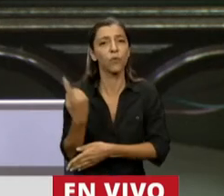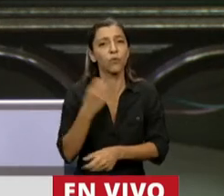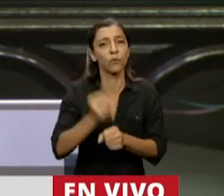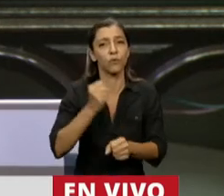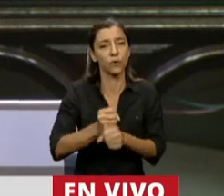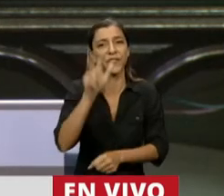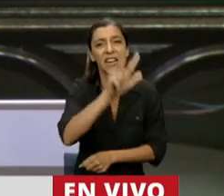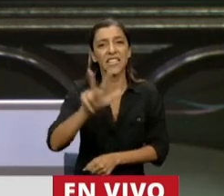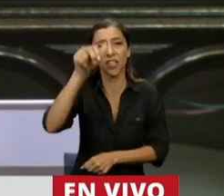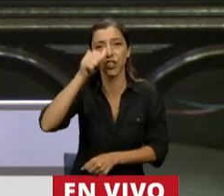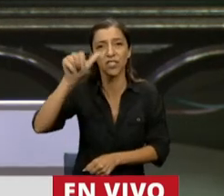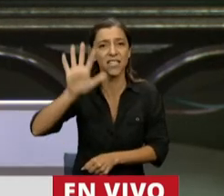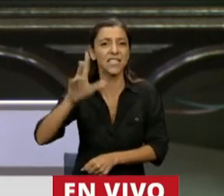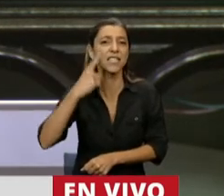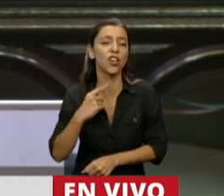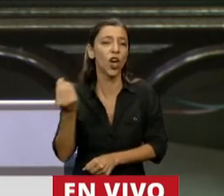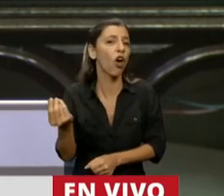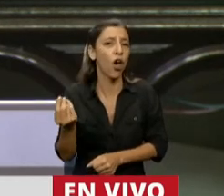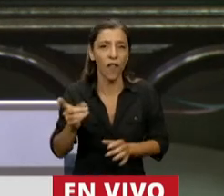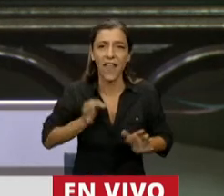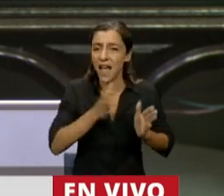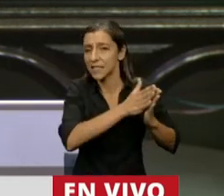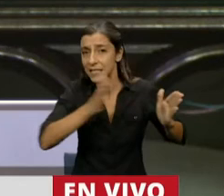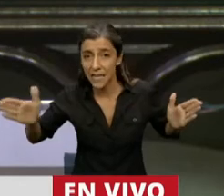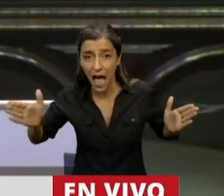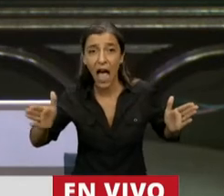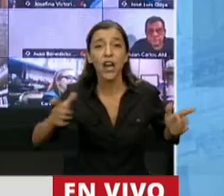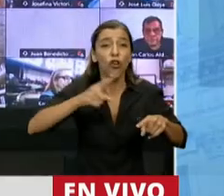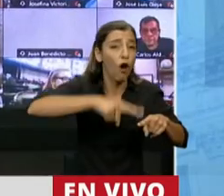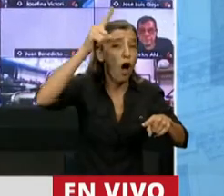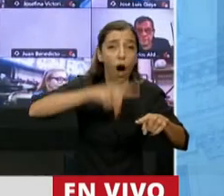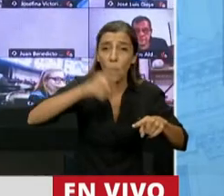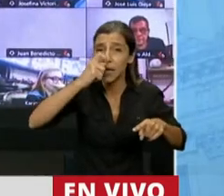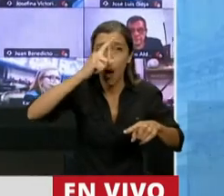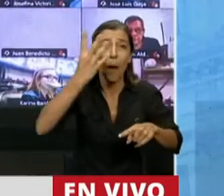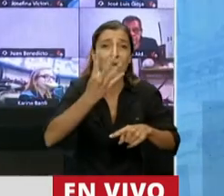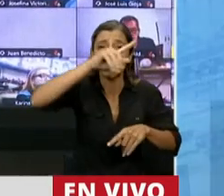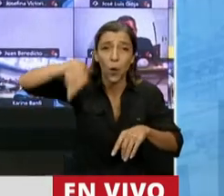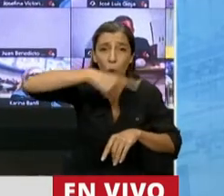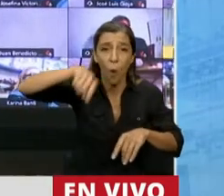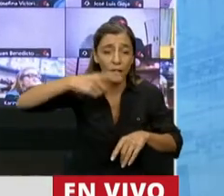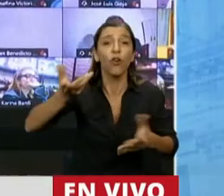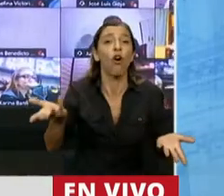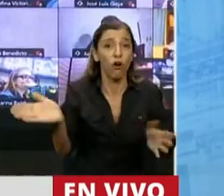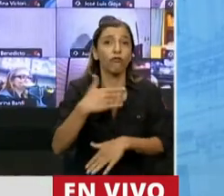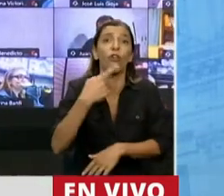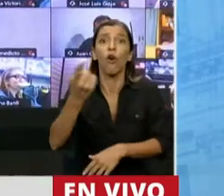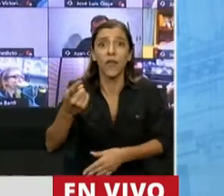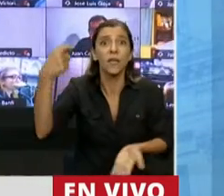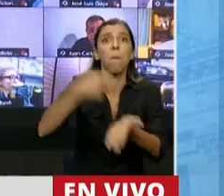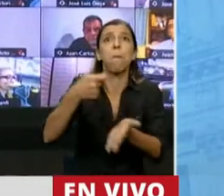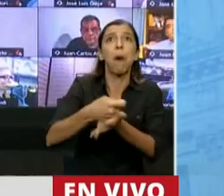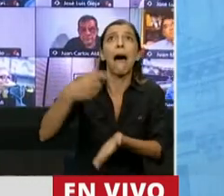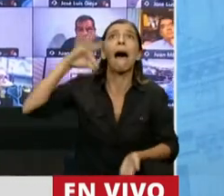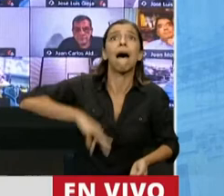días del año, las 24 horas del día. Y como bien dicen, para eso nos pagan y para eso estamos acá,